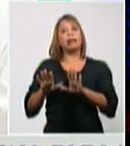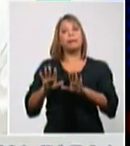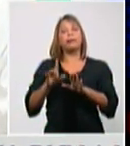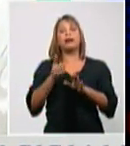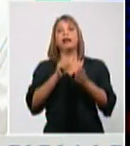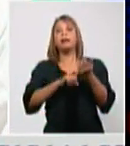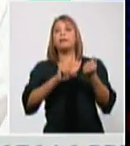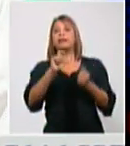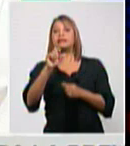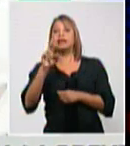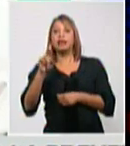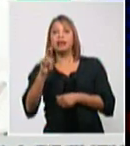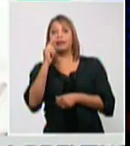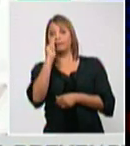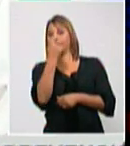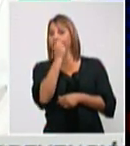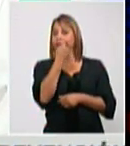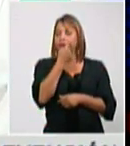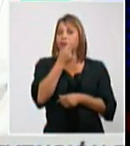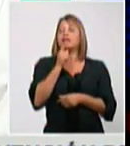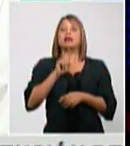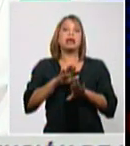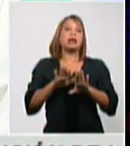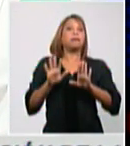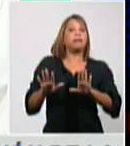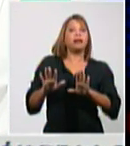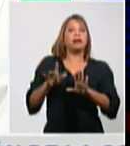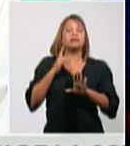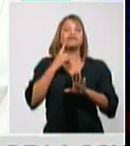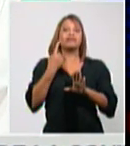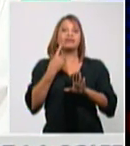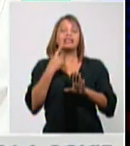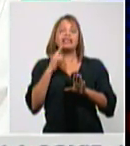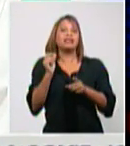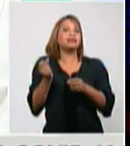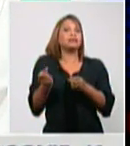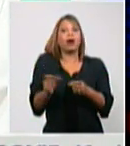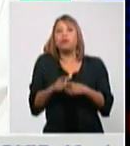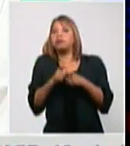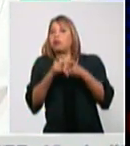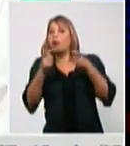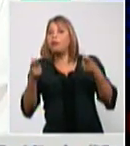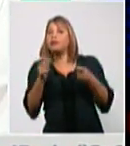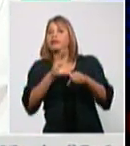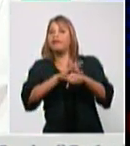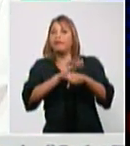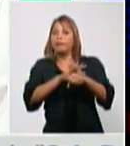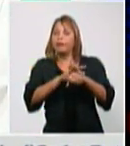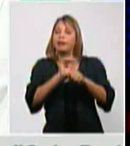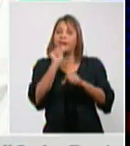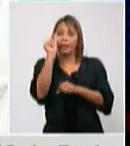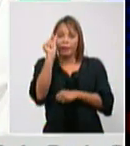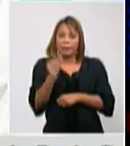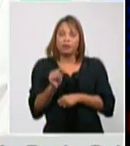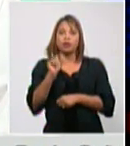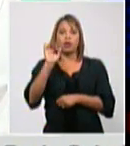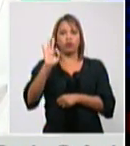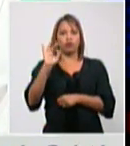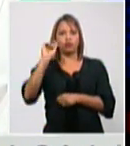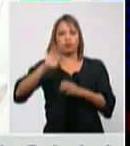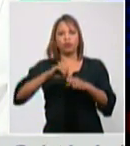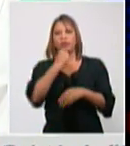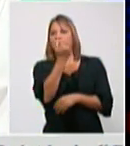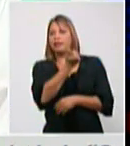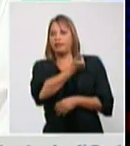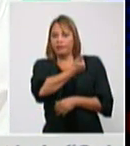viral en el momento que se realiza el PCR. Porque este paciente, el 8 de diciembre, el PCR que se le